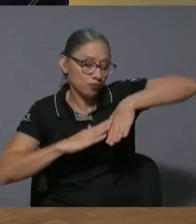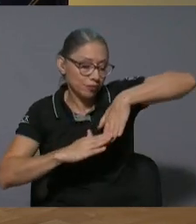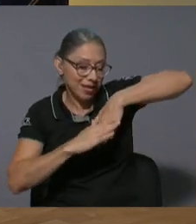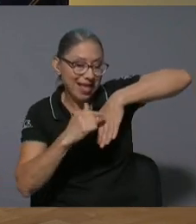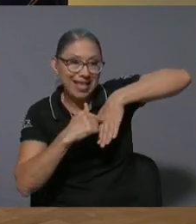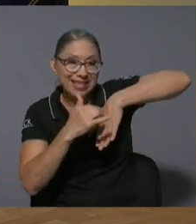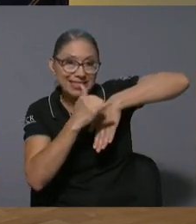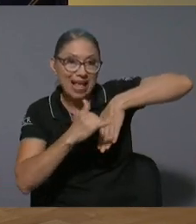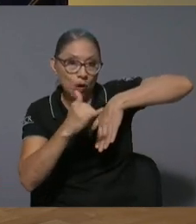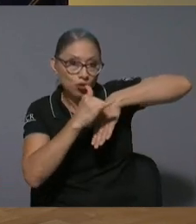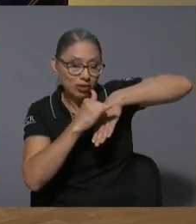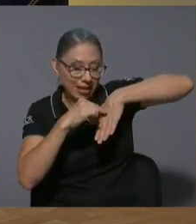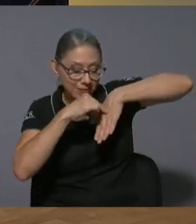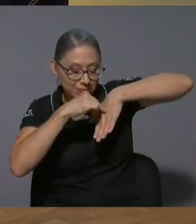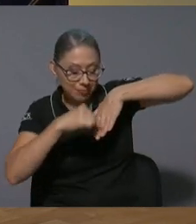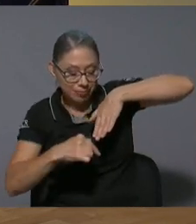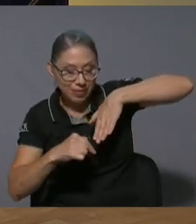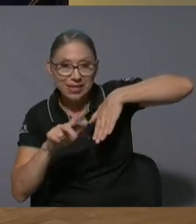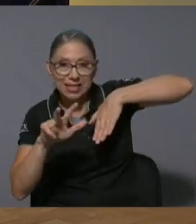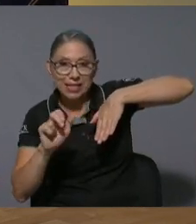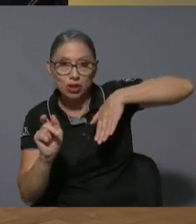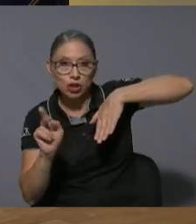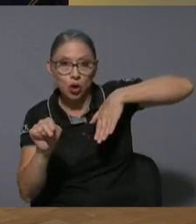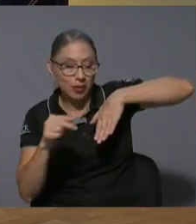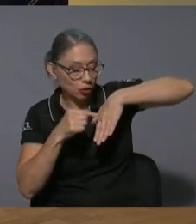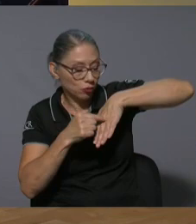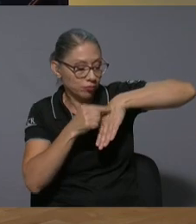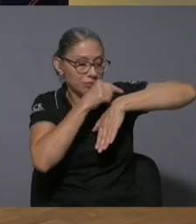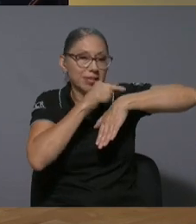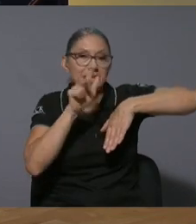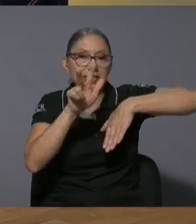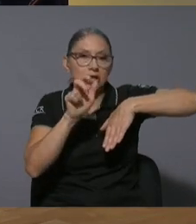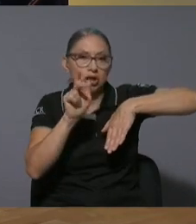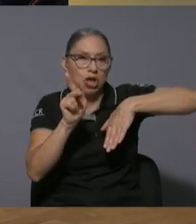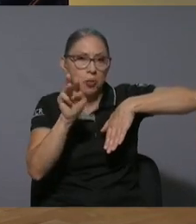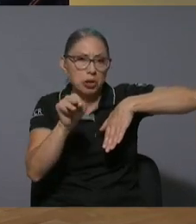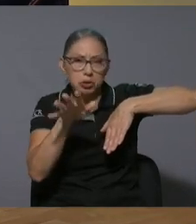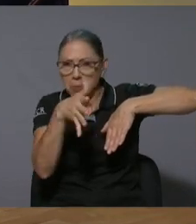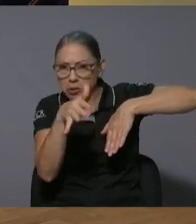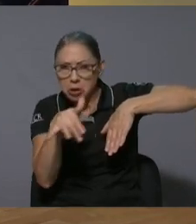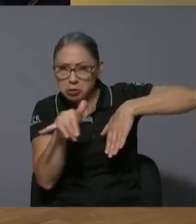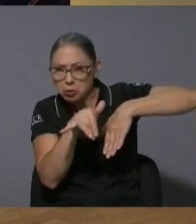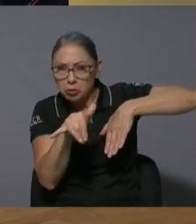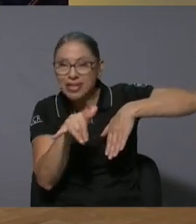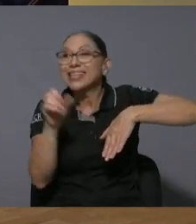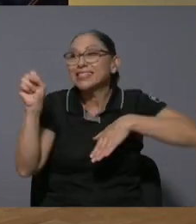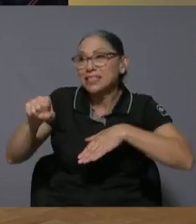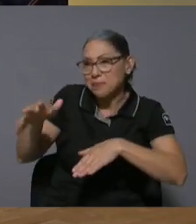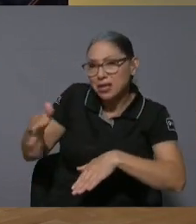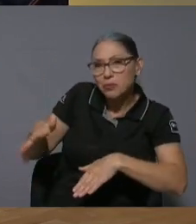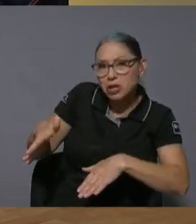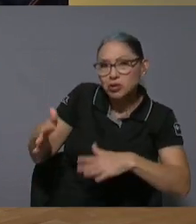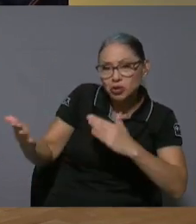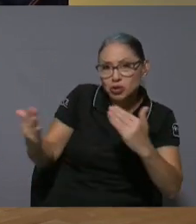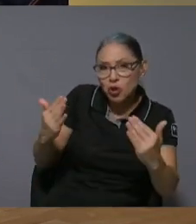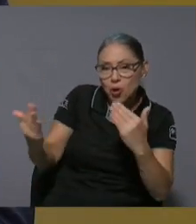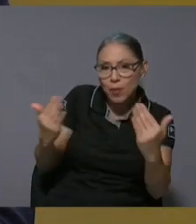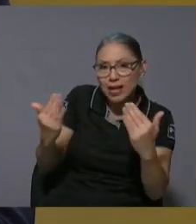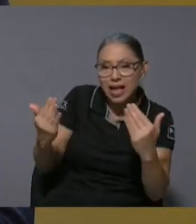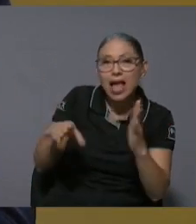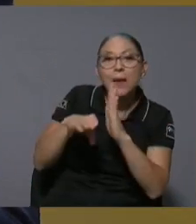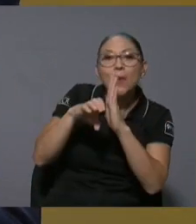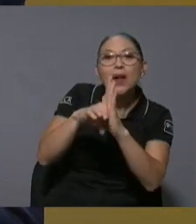es un poquito menor que eso así es más o menos es como hacer una de San José hasta una frontera